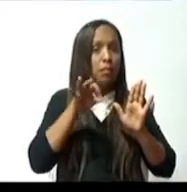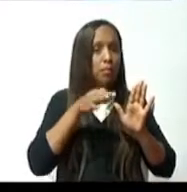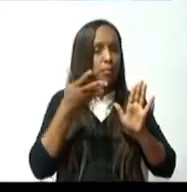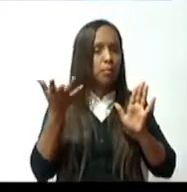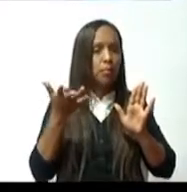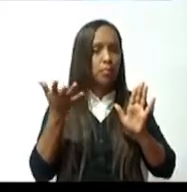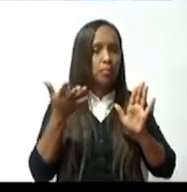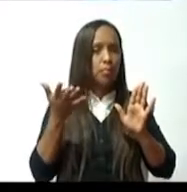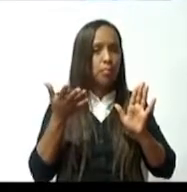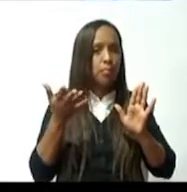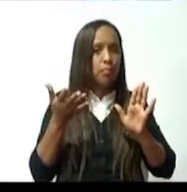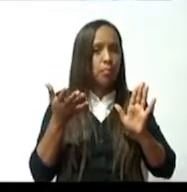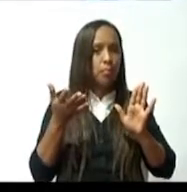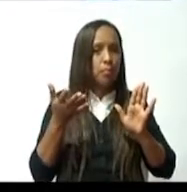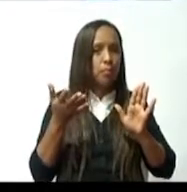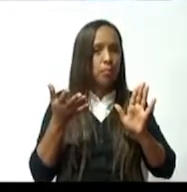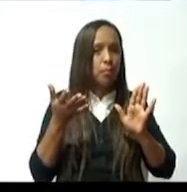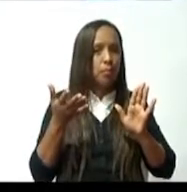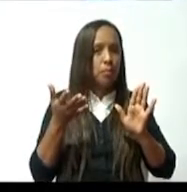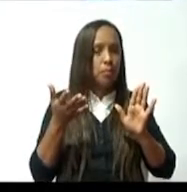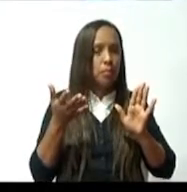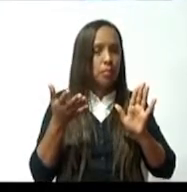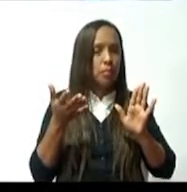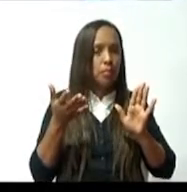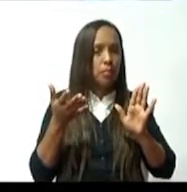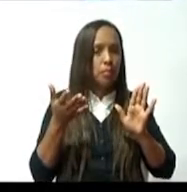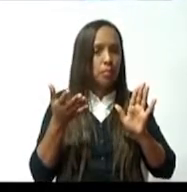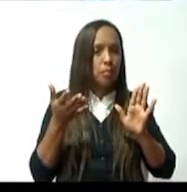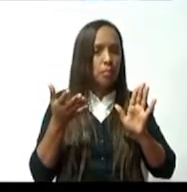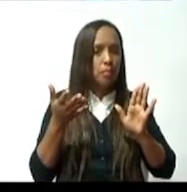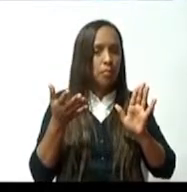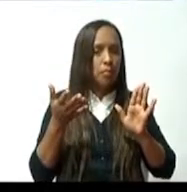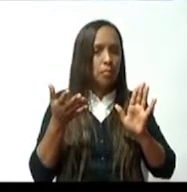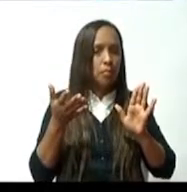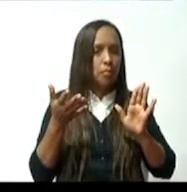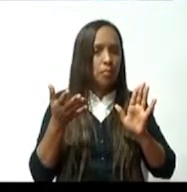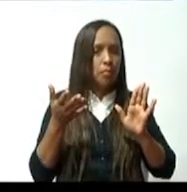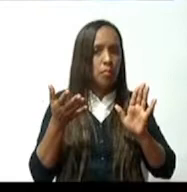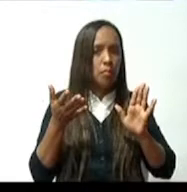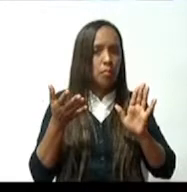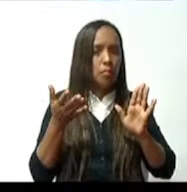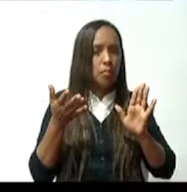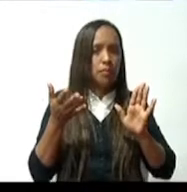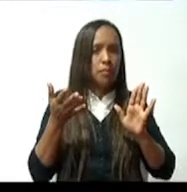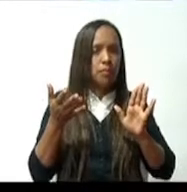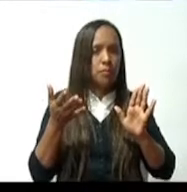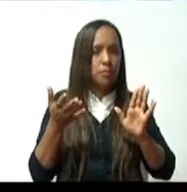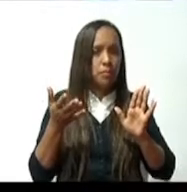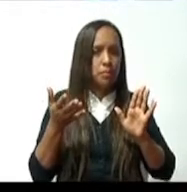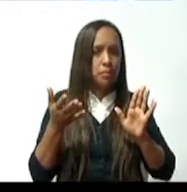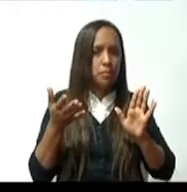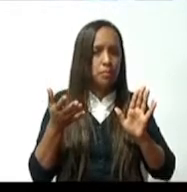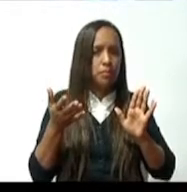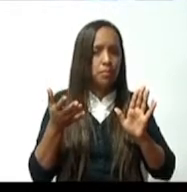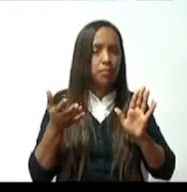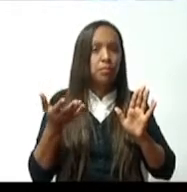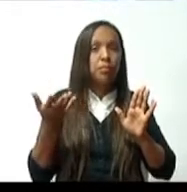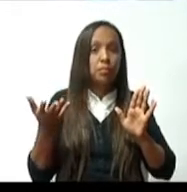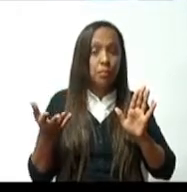que el gobierno central obtemperara a reconsiderar lo atinente